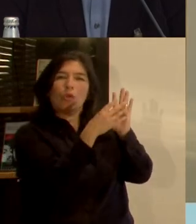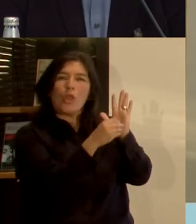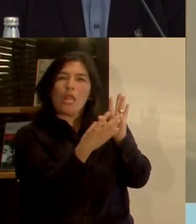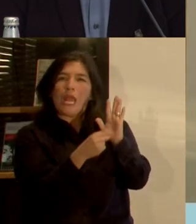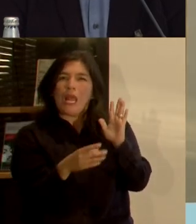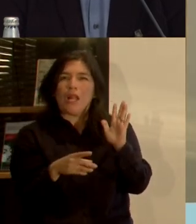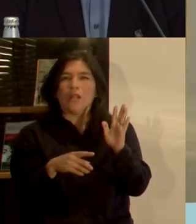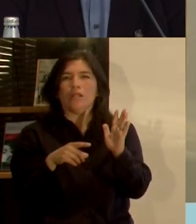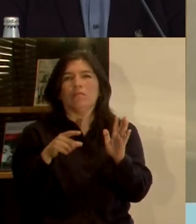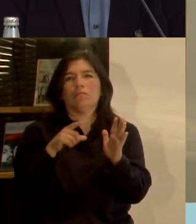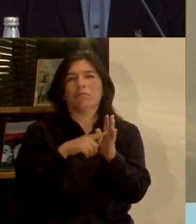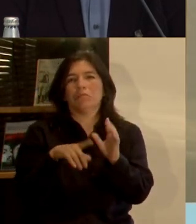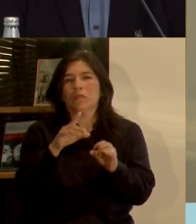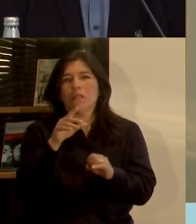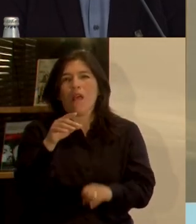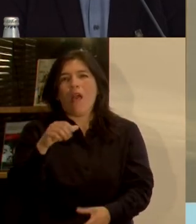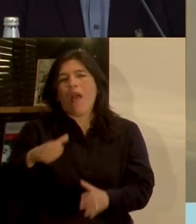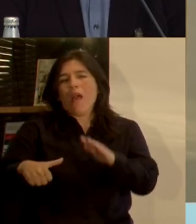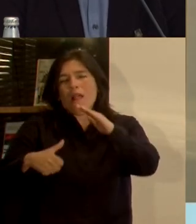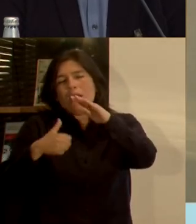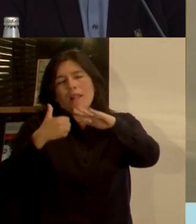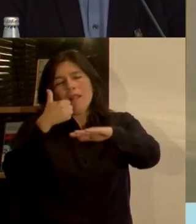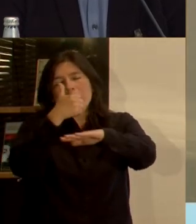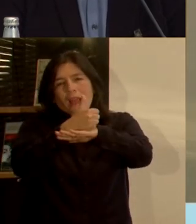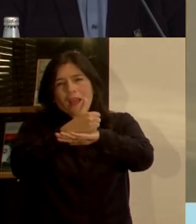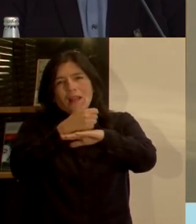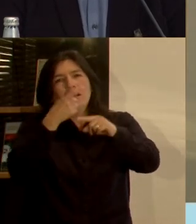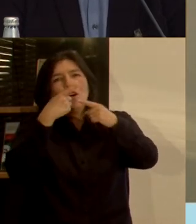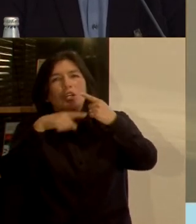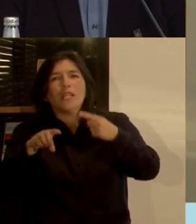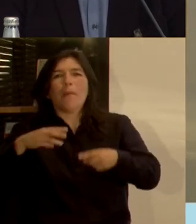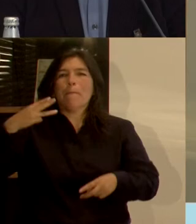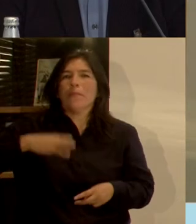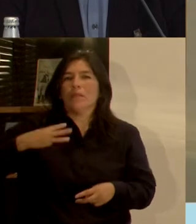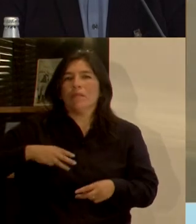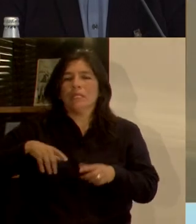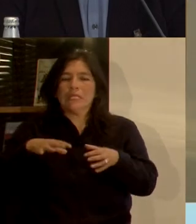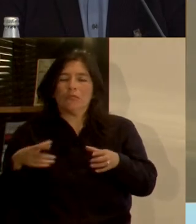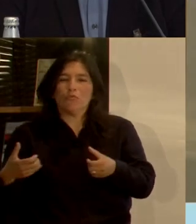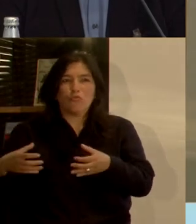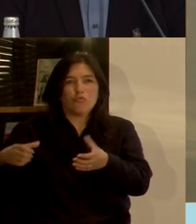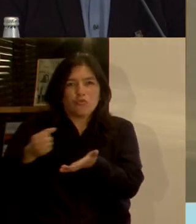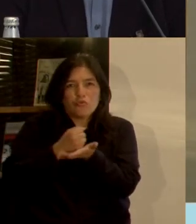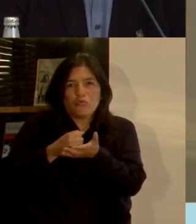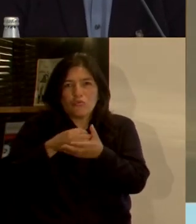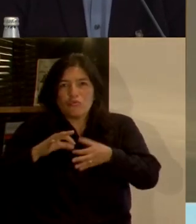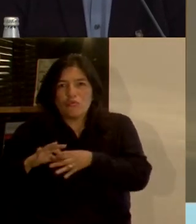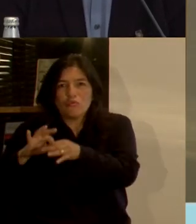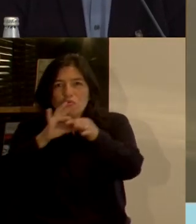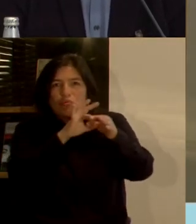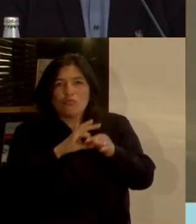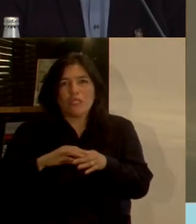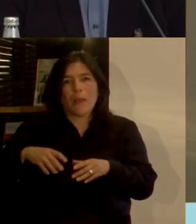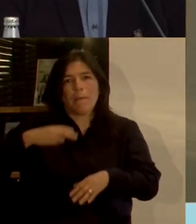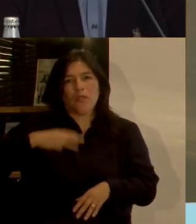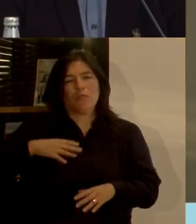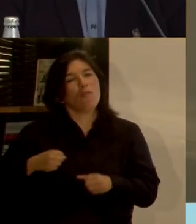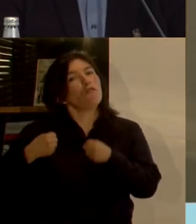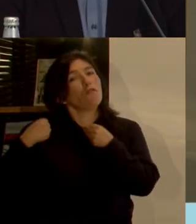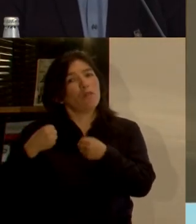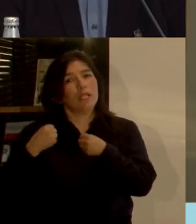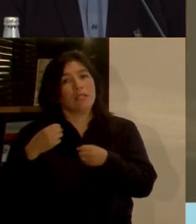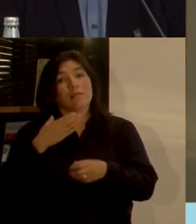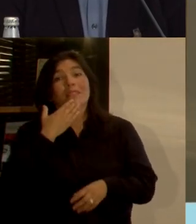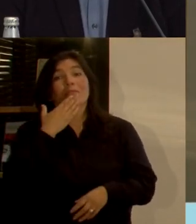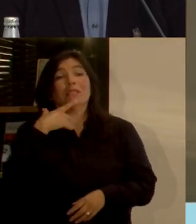supramunicipal, la figura de un alcalde mayor, la figura intermunicipal, la asociación de municipios fuertes con alguna agencia metropolitana, pero también